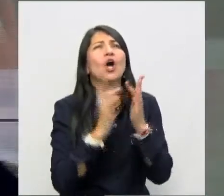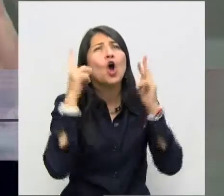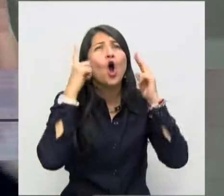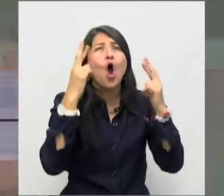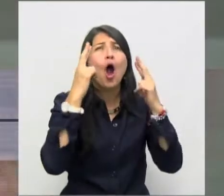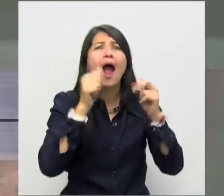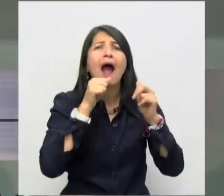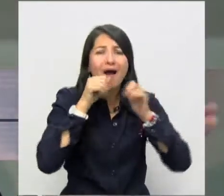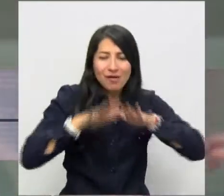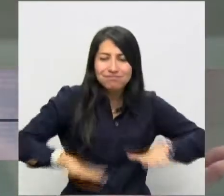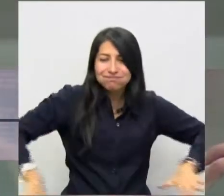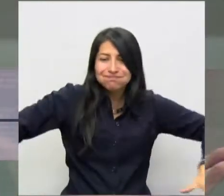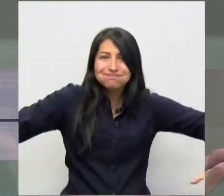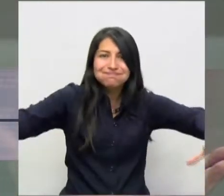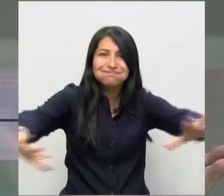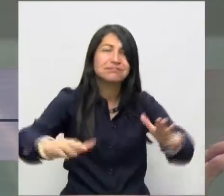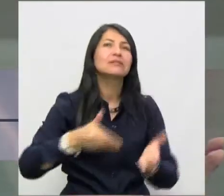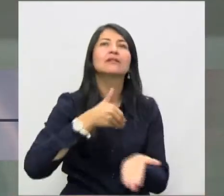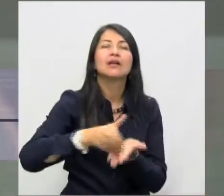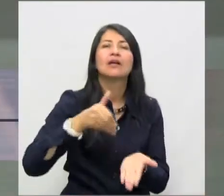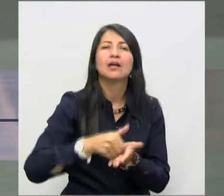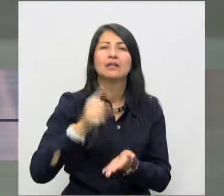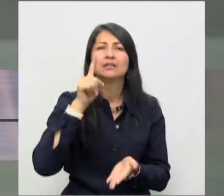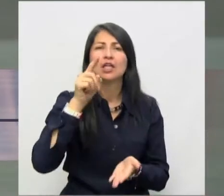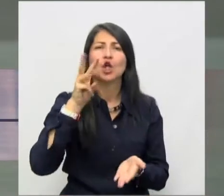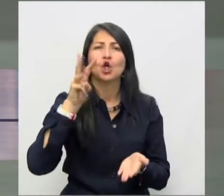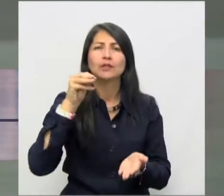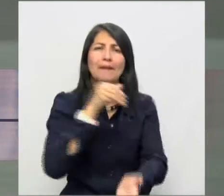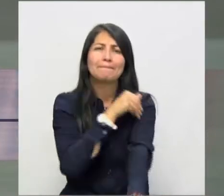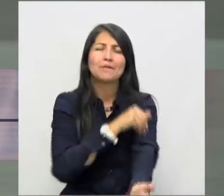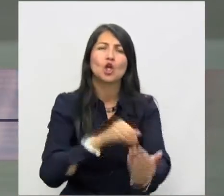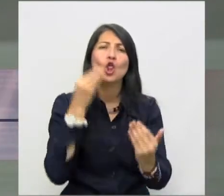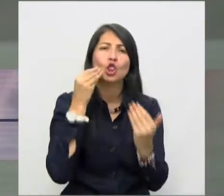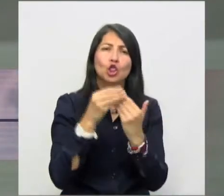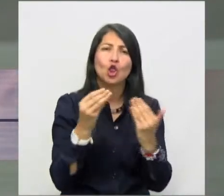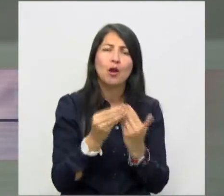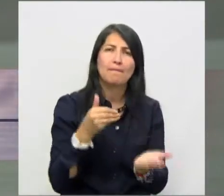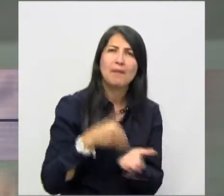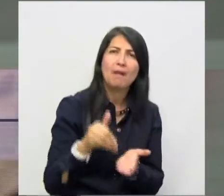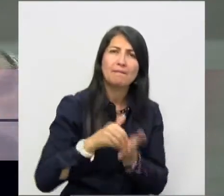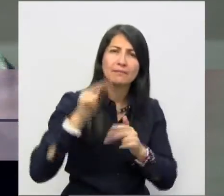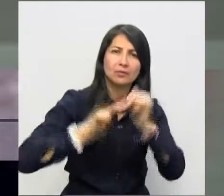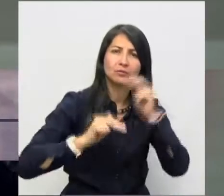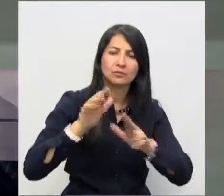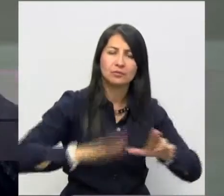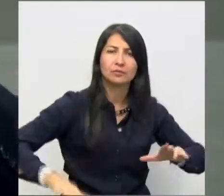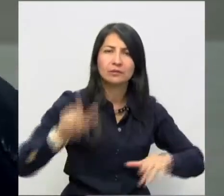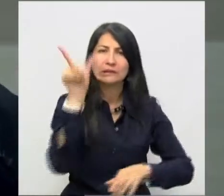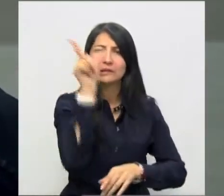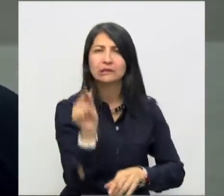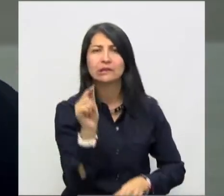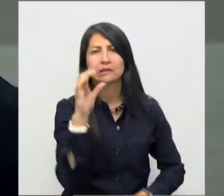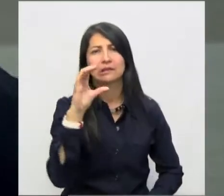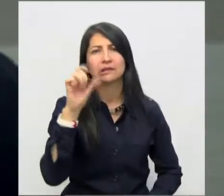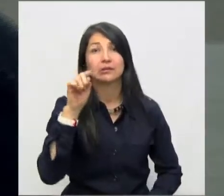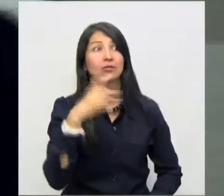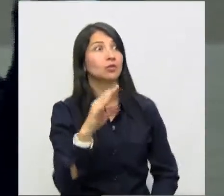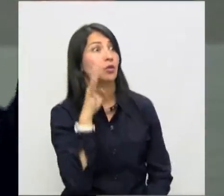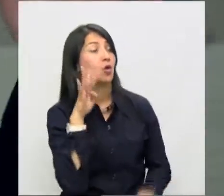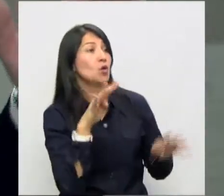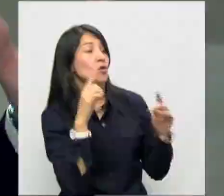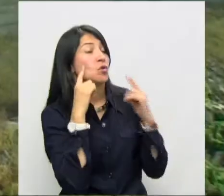un siglo. Le gastaron 180 millones de dólares en la construcción. Ahí en San Juan del Cesar está un